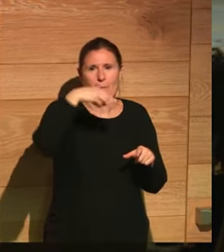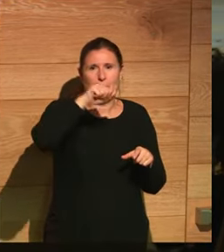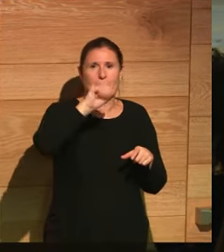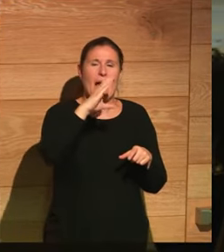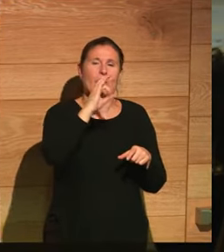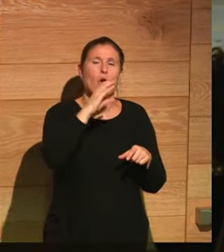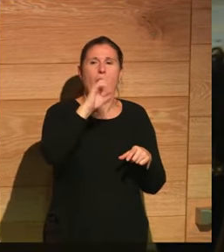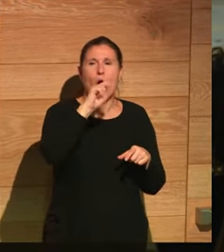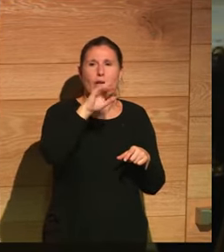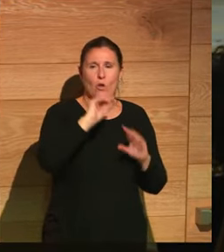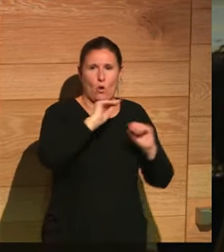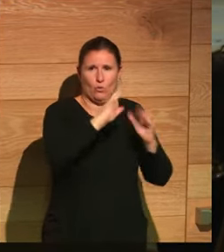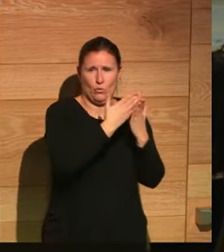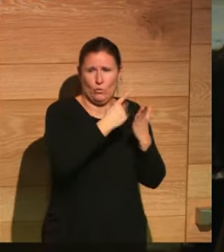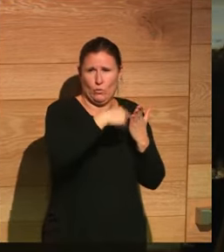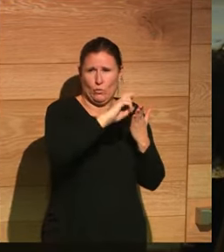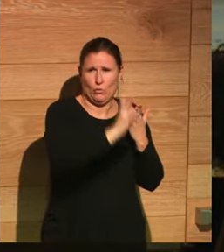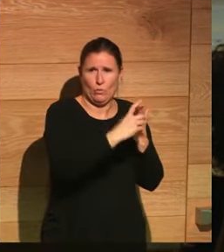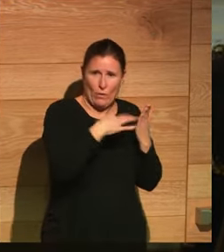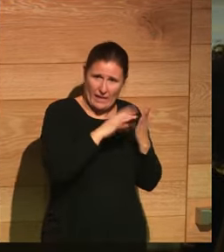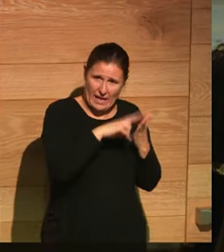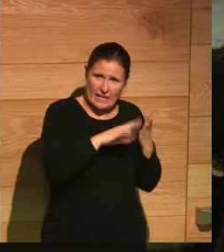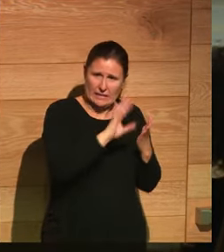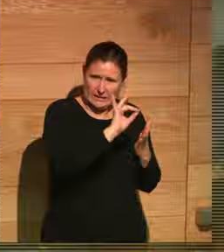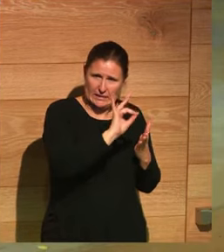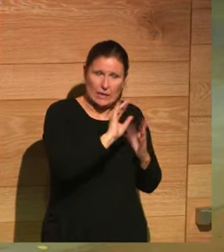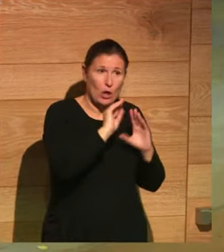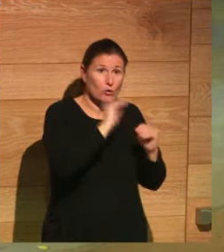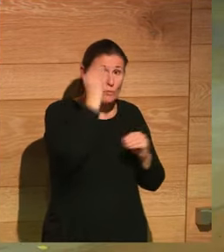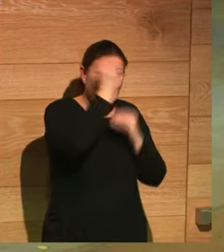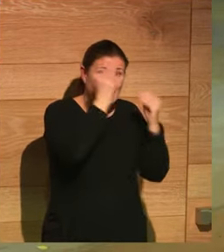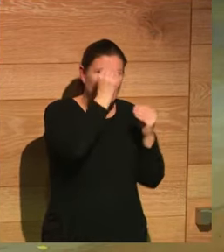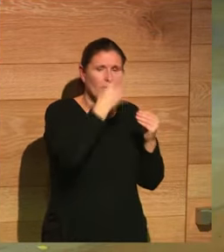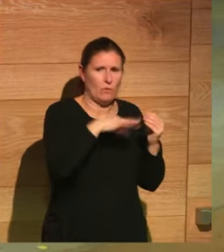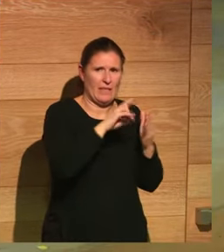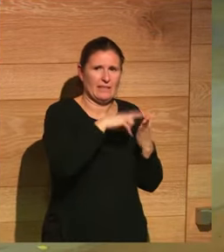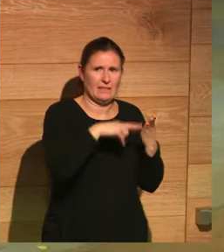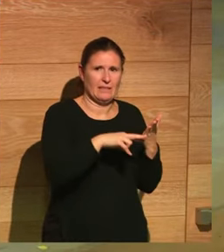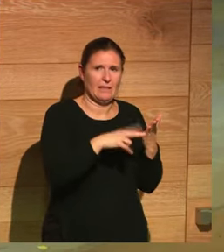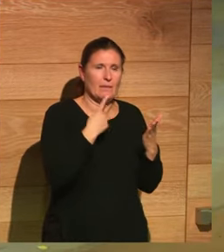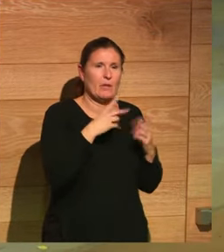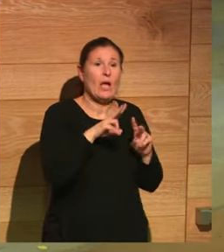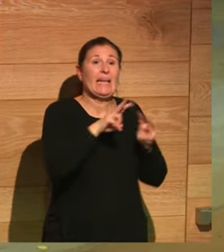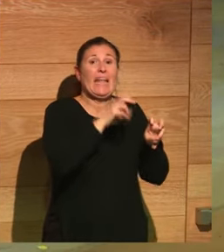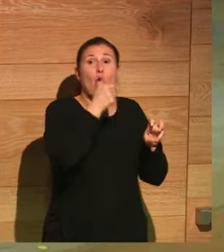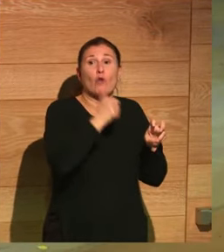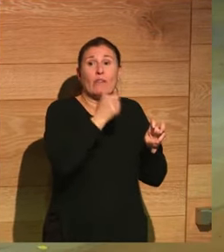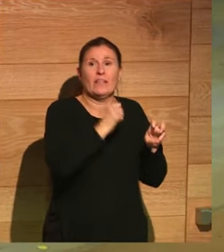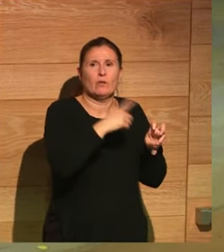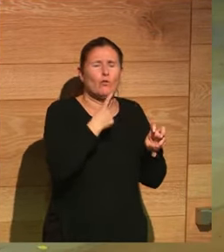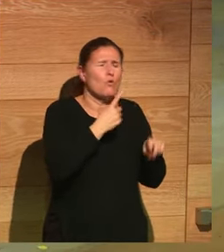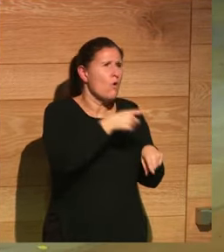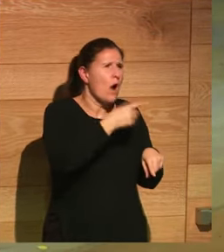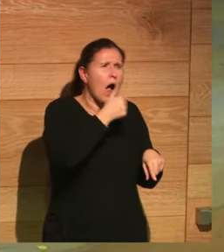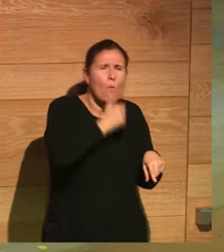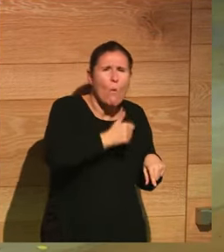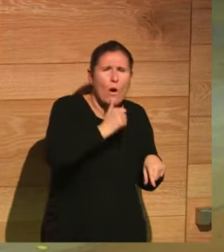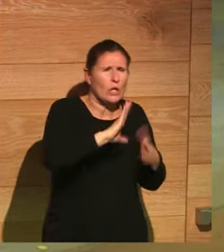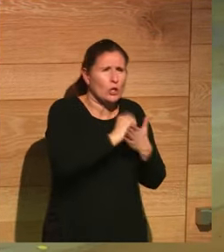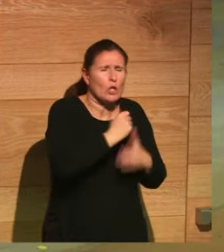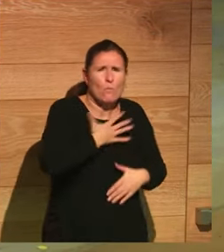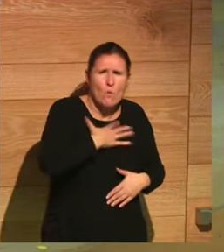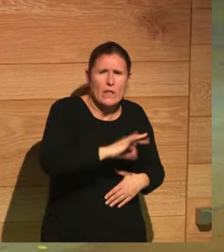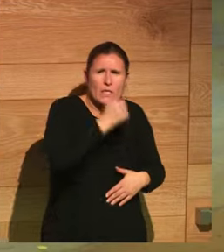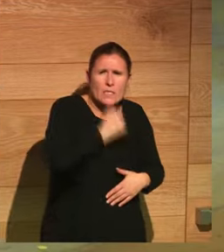faltaría más pero claro es que si lees realmente las meditaciones te das cuenta de que esto del neostroicismo de tú aguanta con todo yo